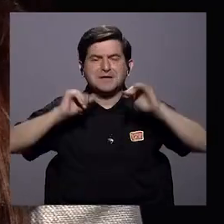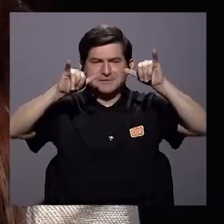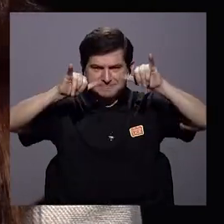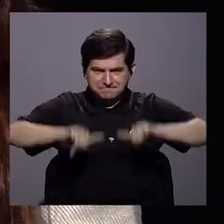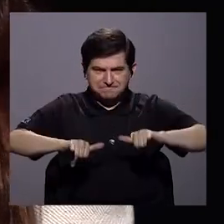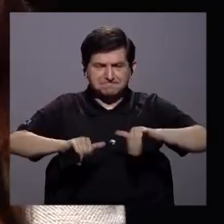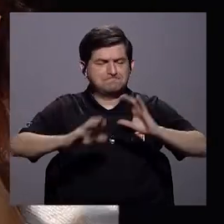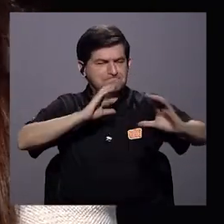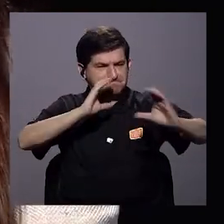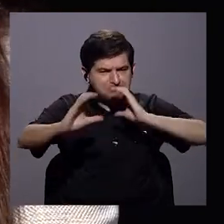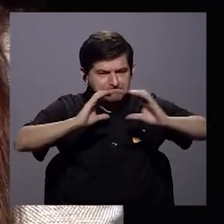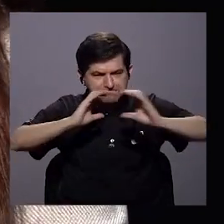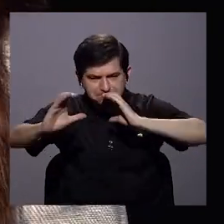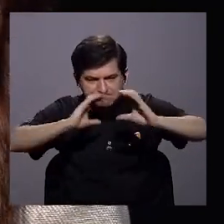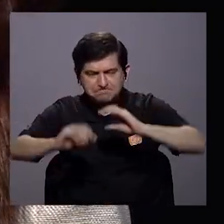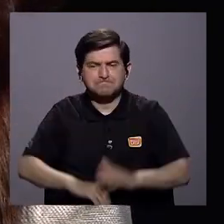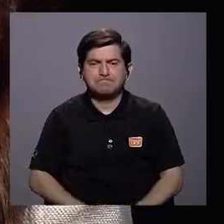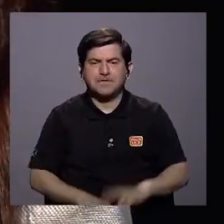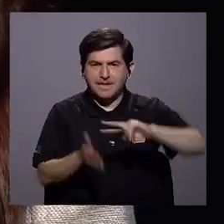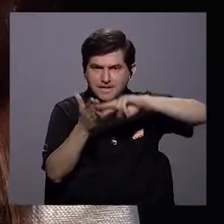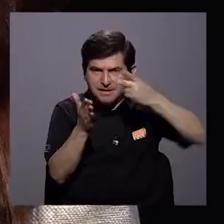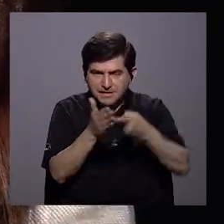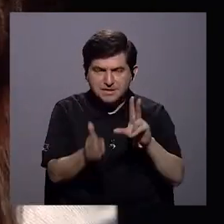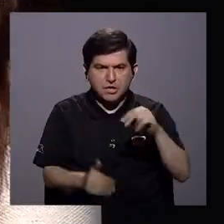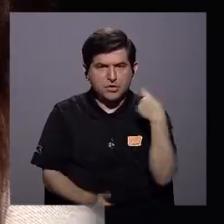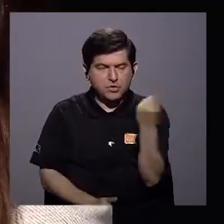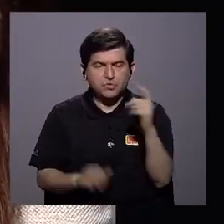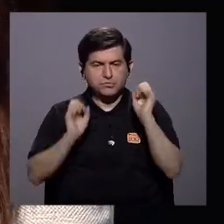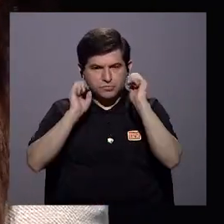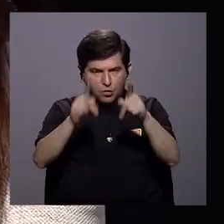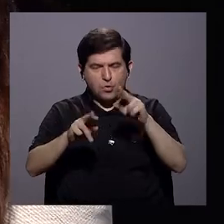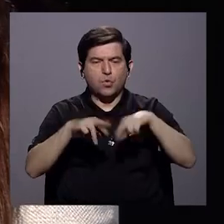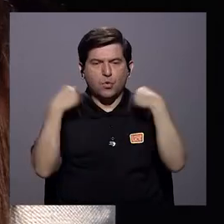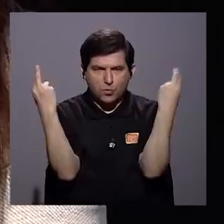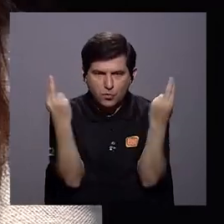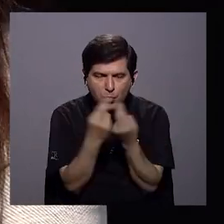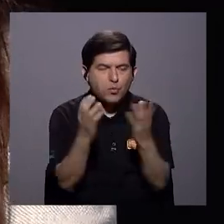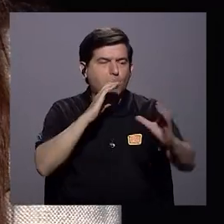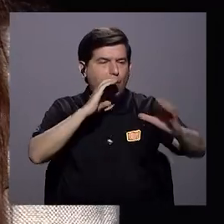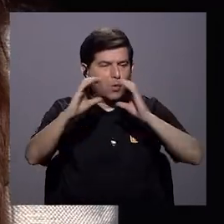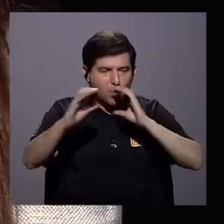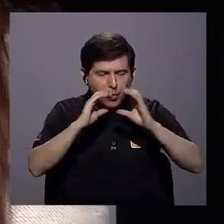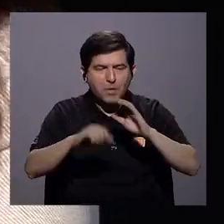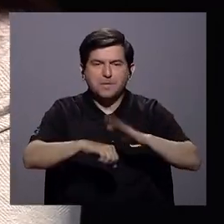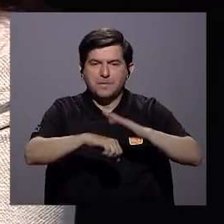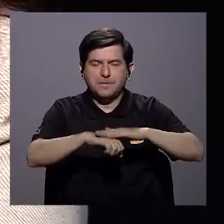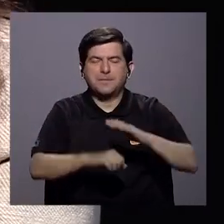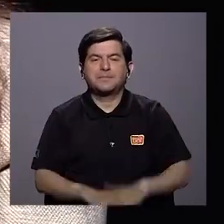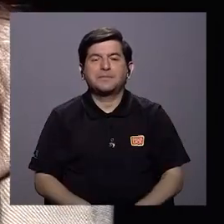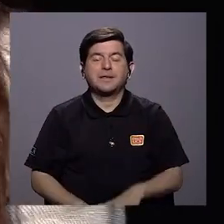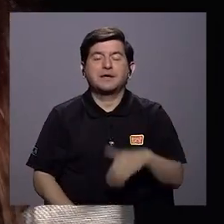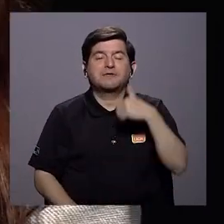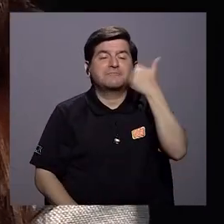permanente de conversación que nos implica no solo tener espacios de reunión y conversación, sino de facilitación a otros